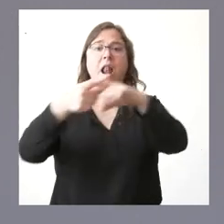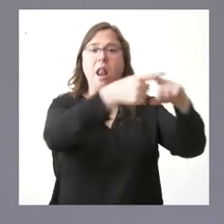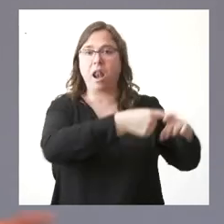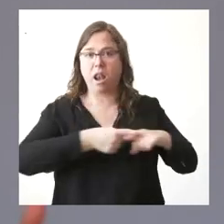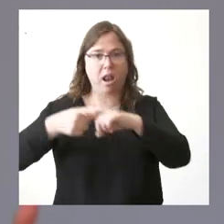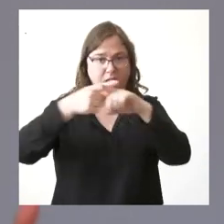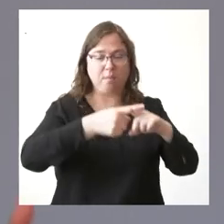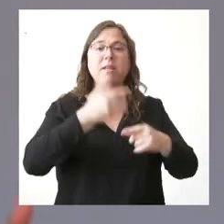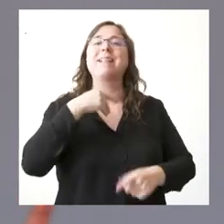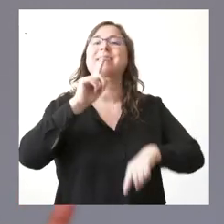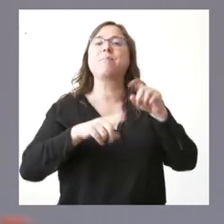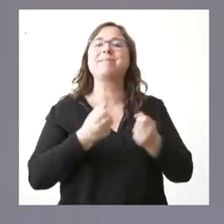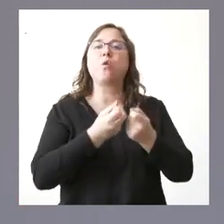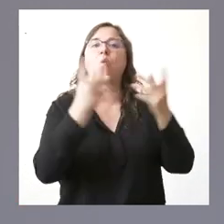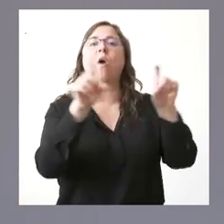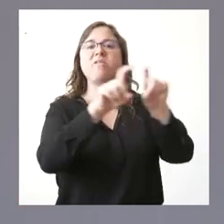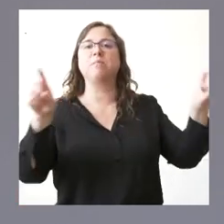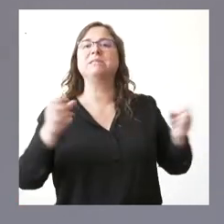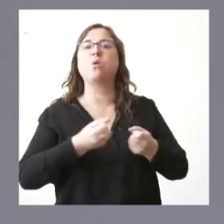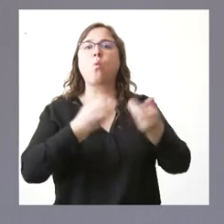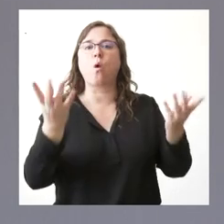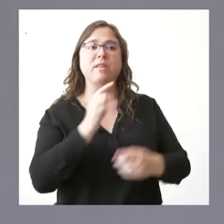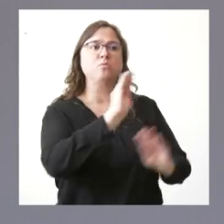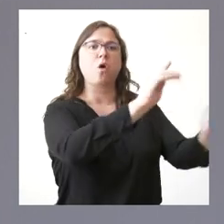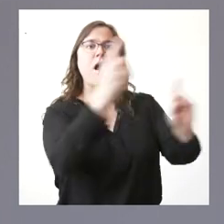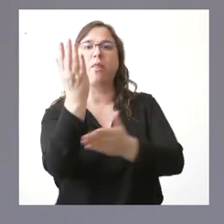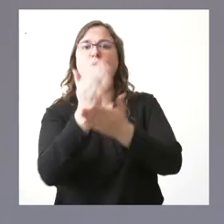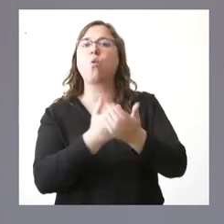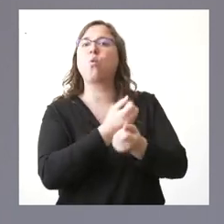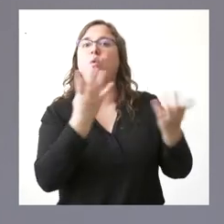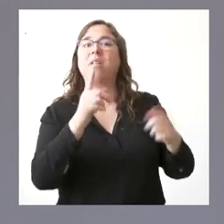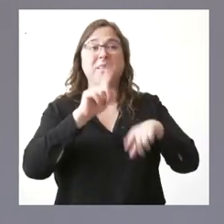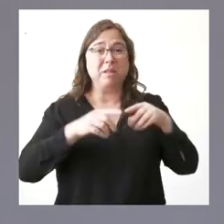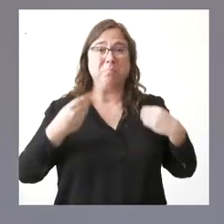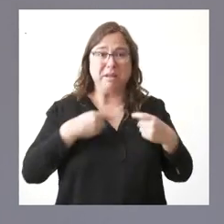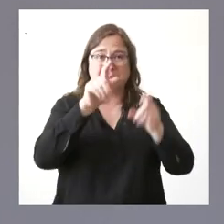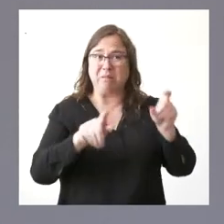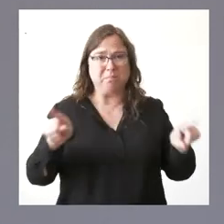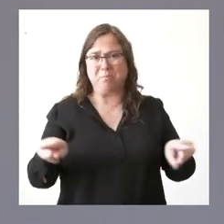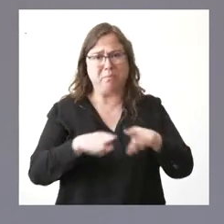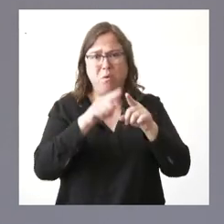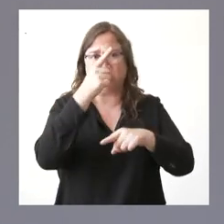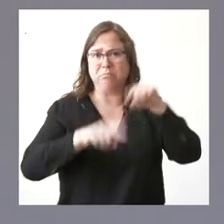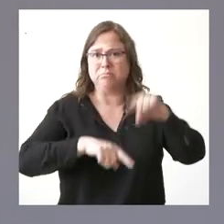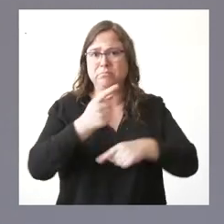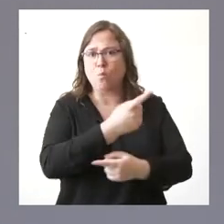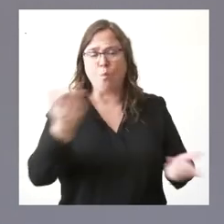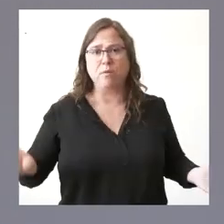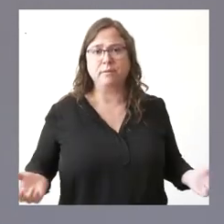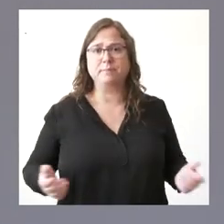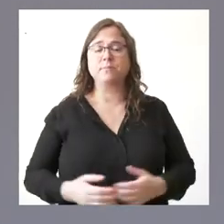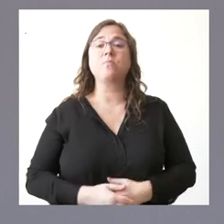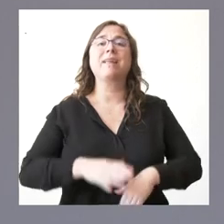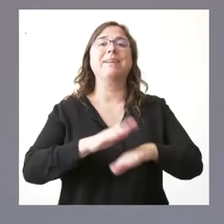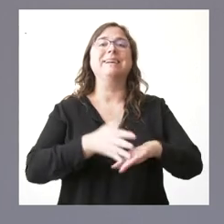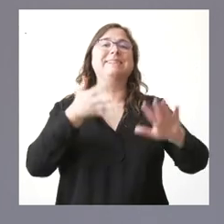función del número de empresas de transporte que tiene cada comunidad autónoma, no en función de la población que tiene cada comunidad autónoma. No